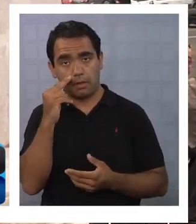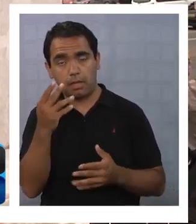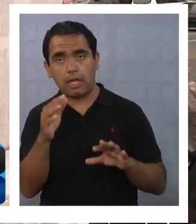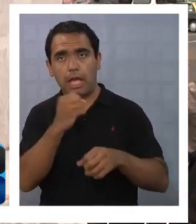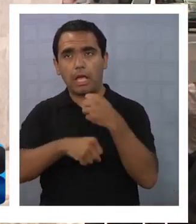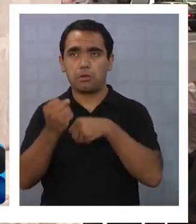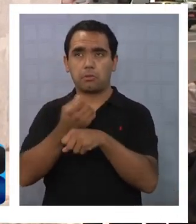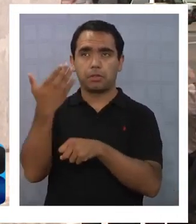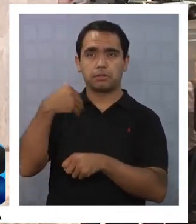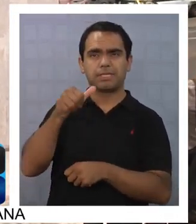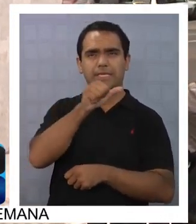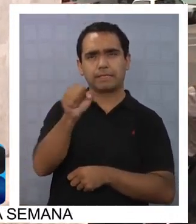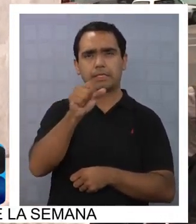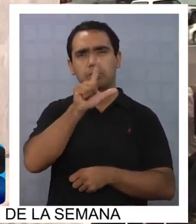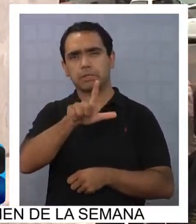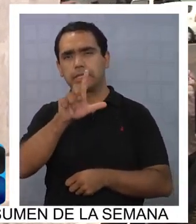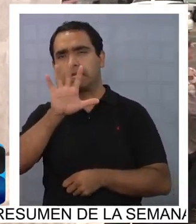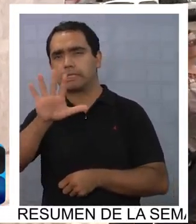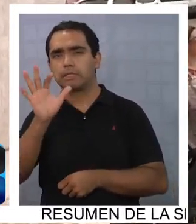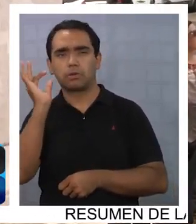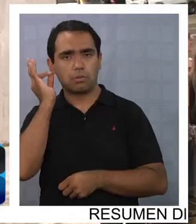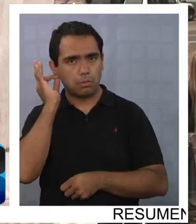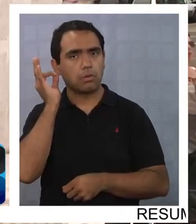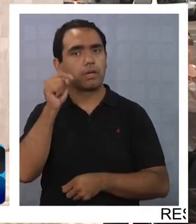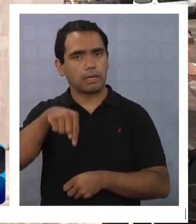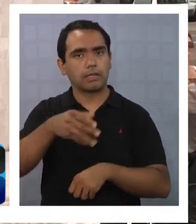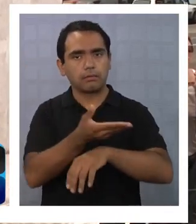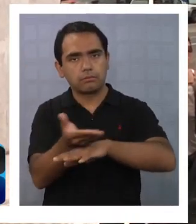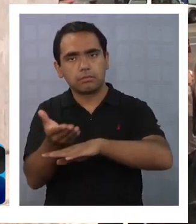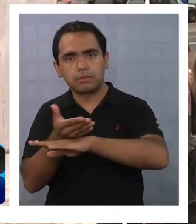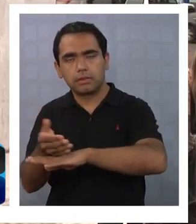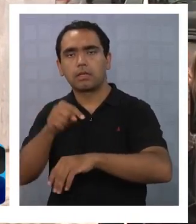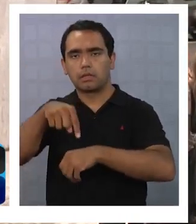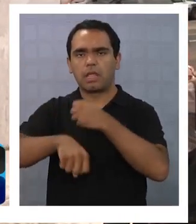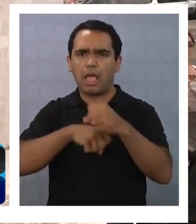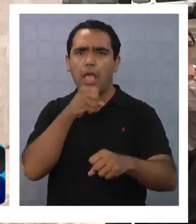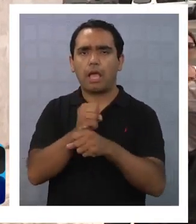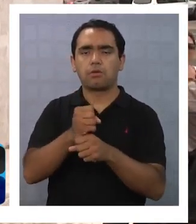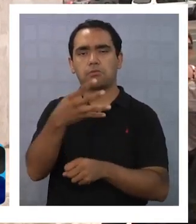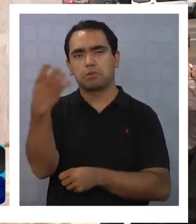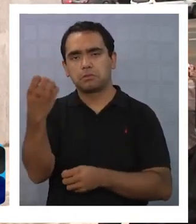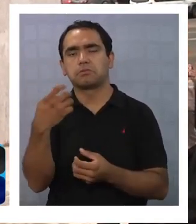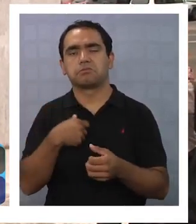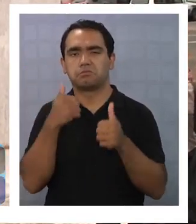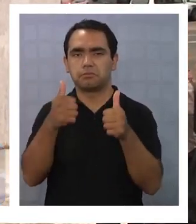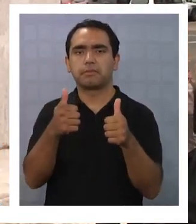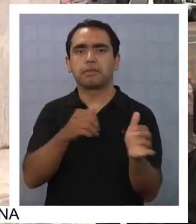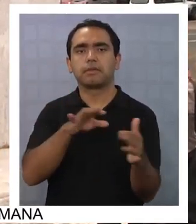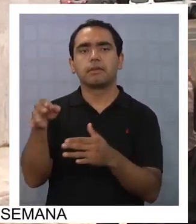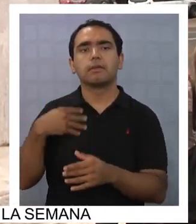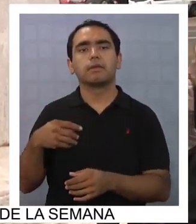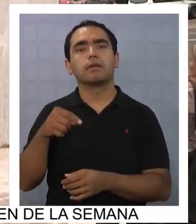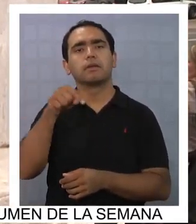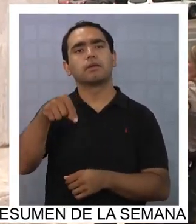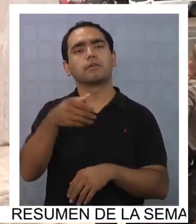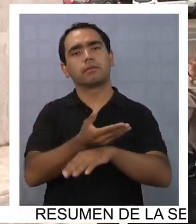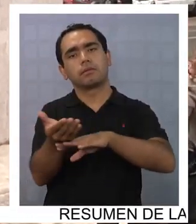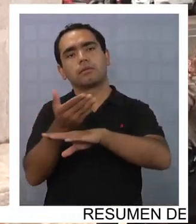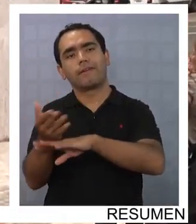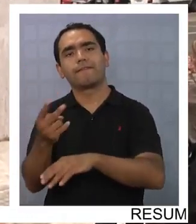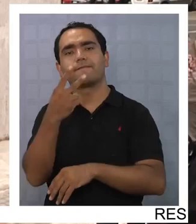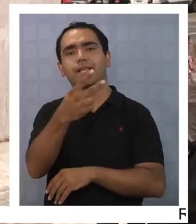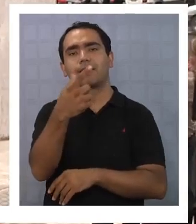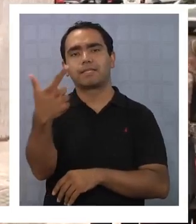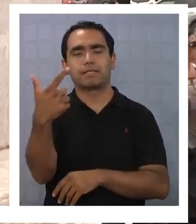llegamos a atender a 675 mujeres aproximadamente en la región de Tarapacá. Además vamos a atender por lo menos a